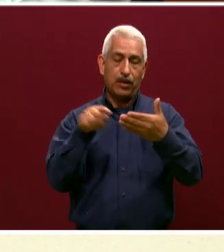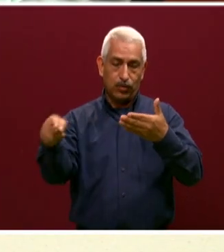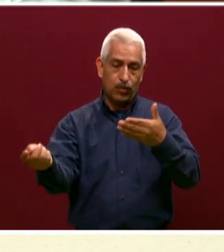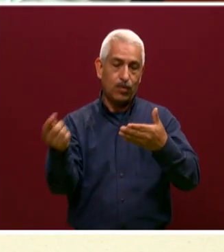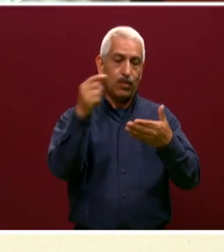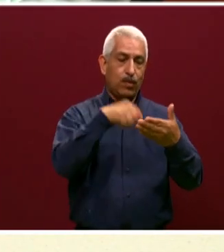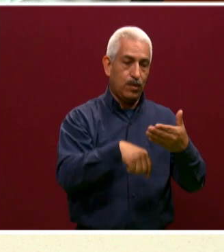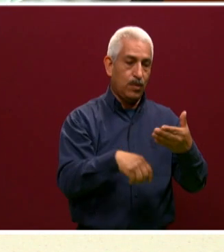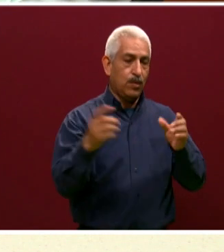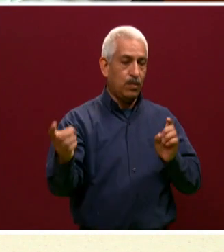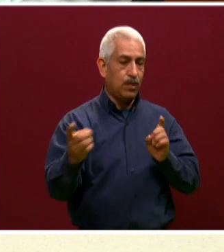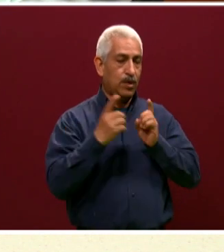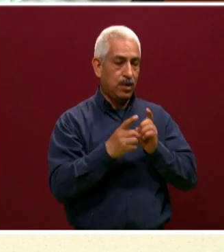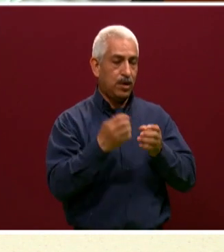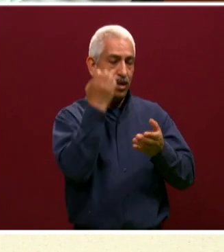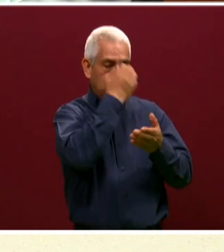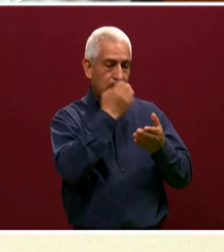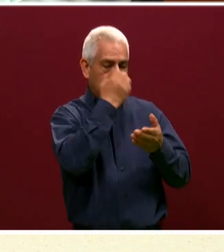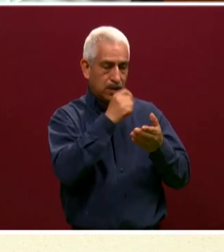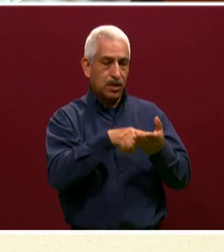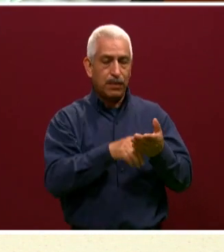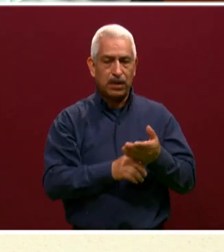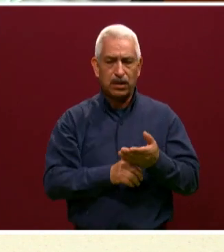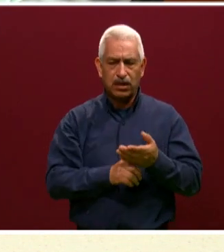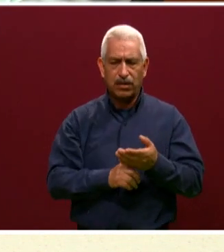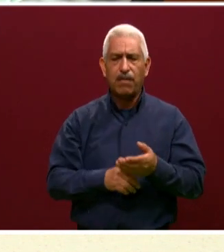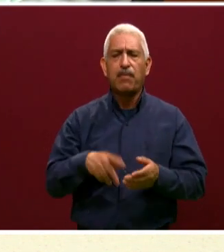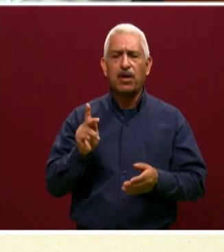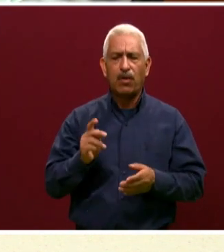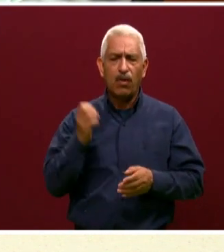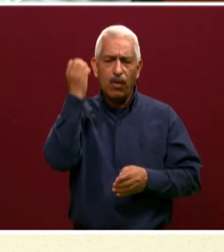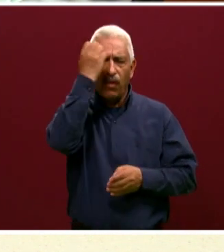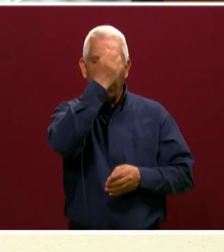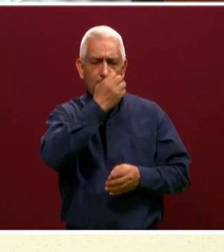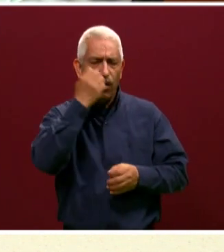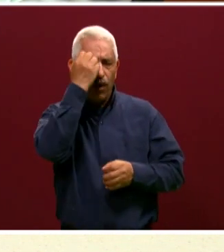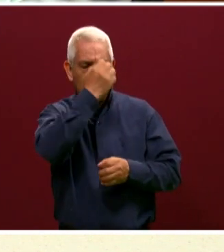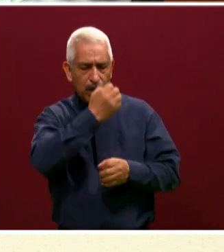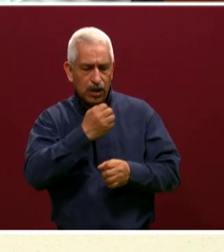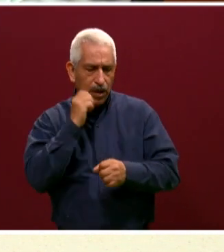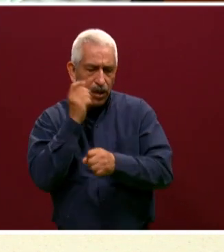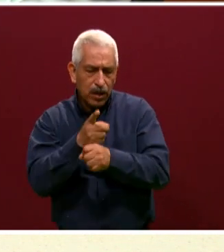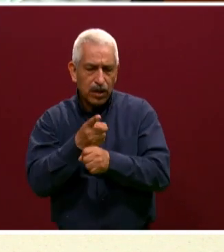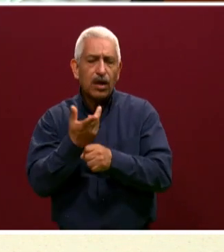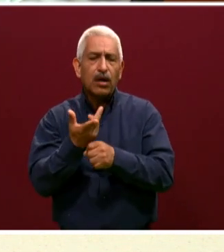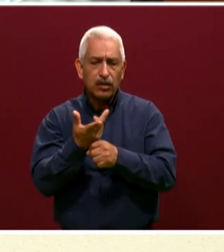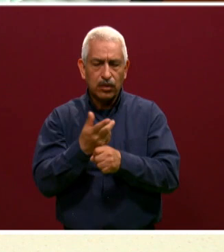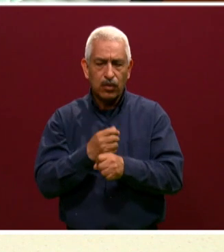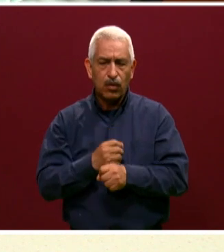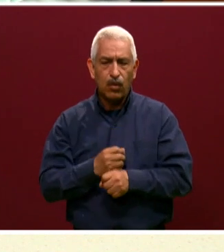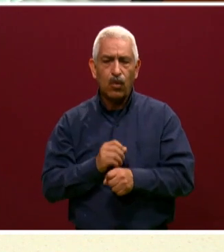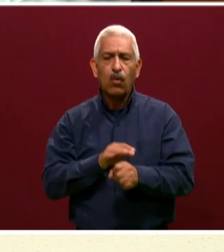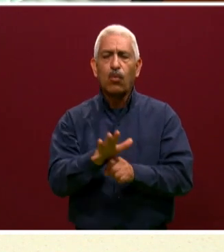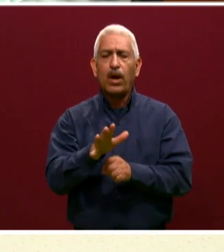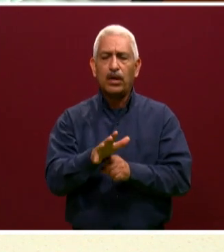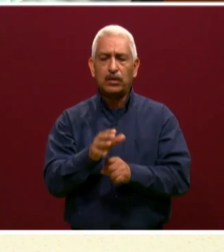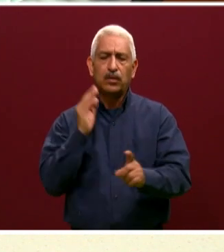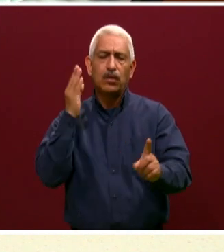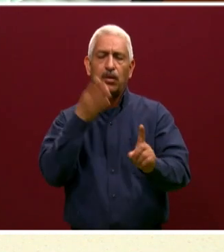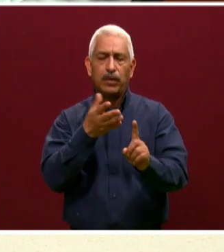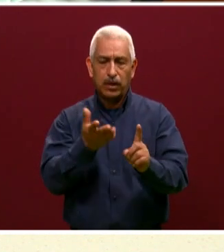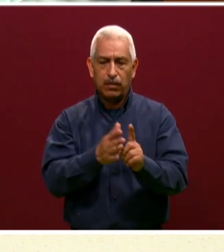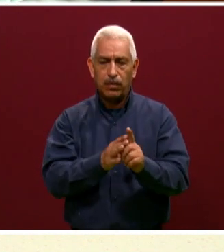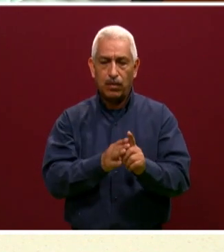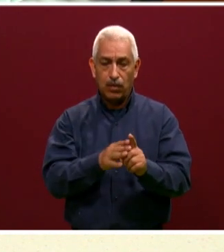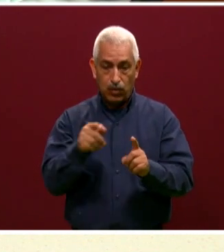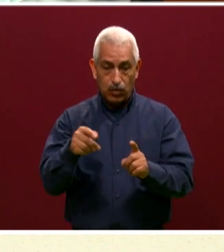de diagnóstico, cuál es el objetivo específicamente del examen? Y si tienen algún tipo de material